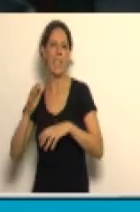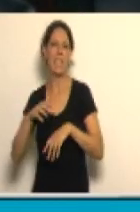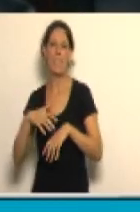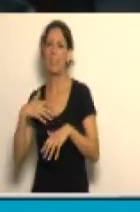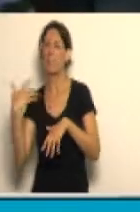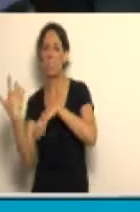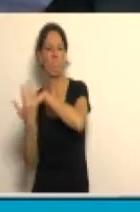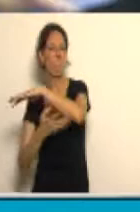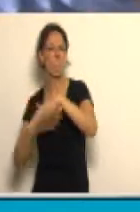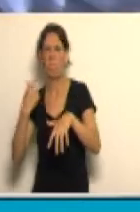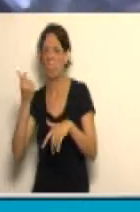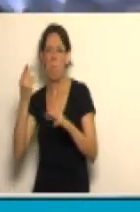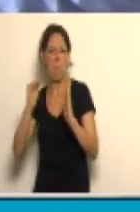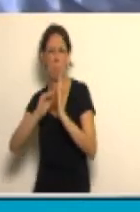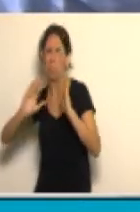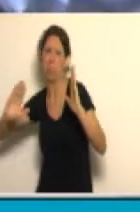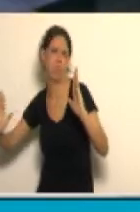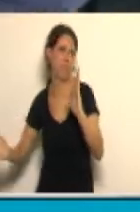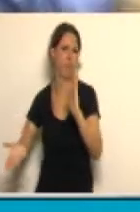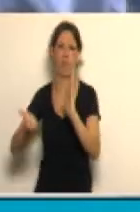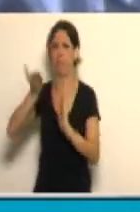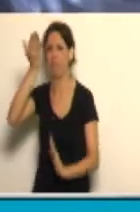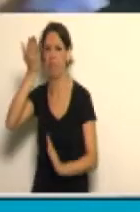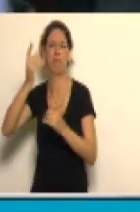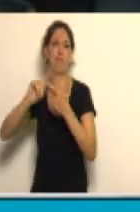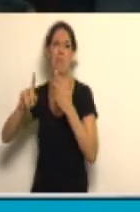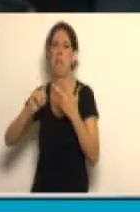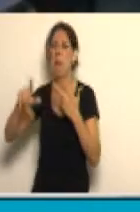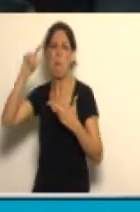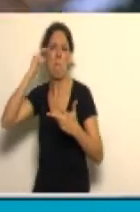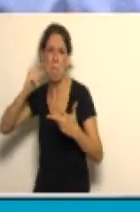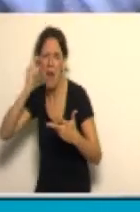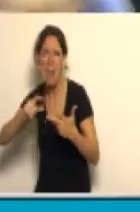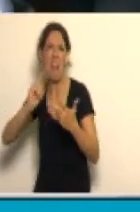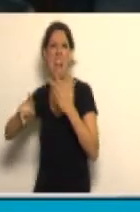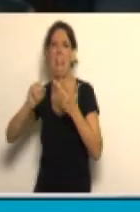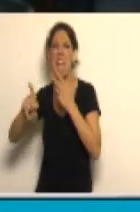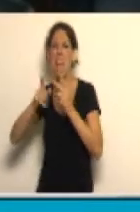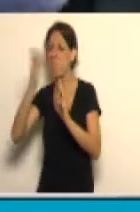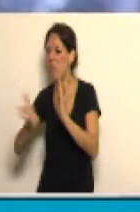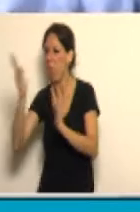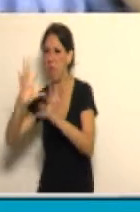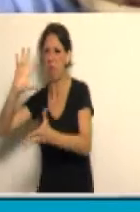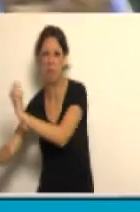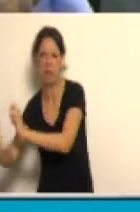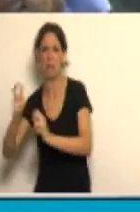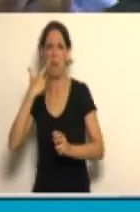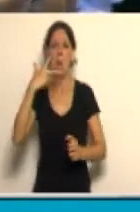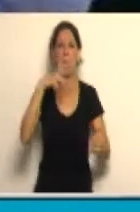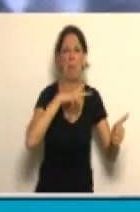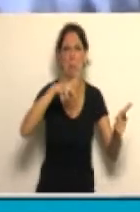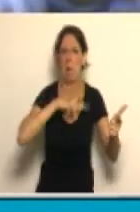la hiperinflación, el menemismo, la destrucción del aparato productivo nacional, la privatización,